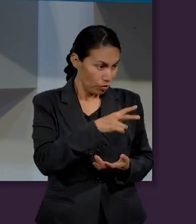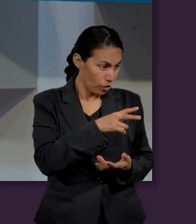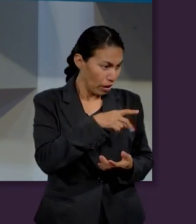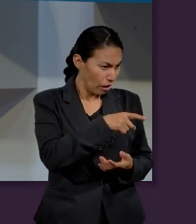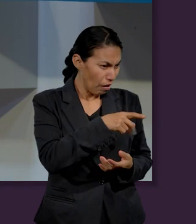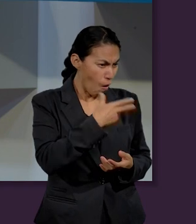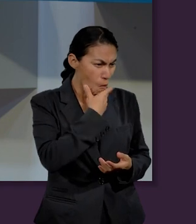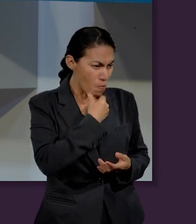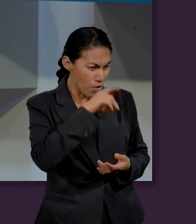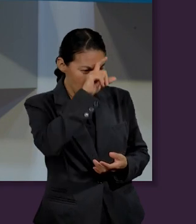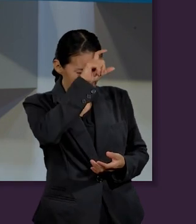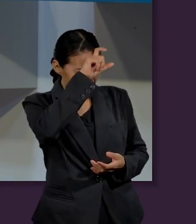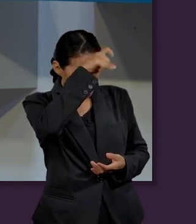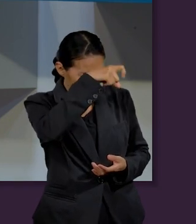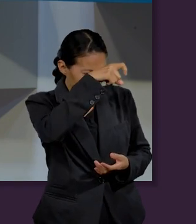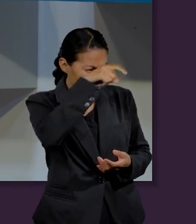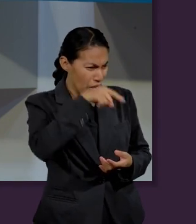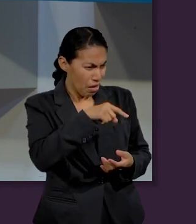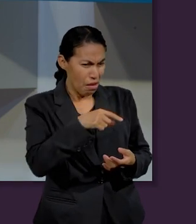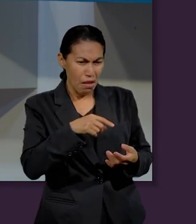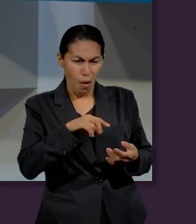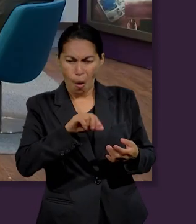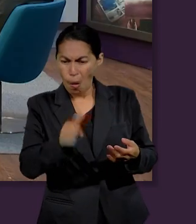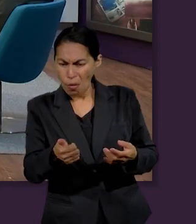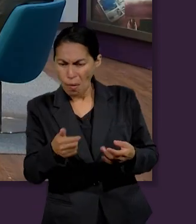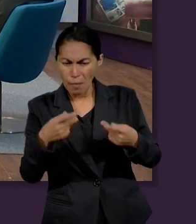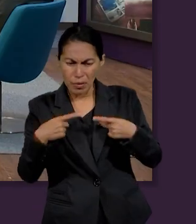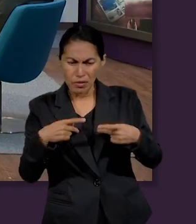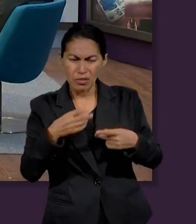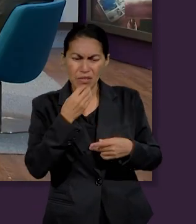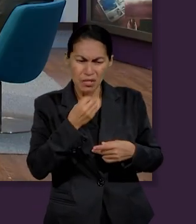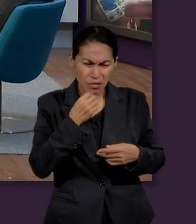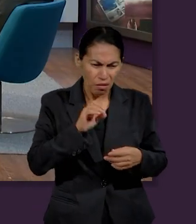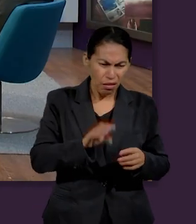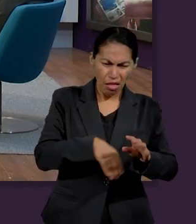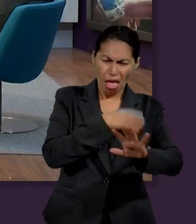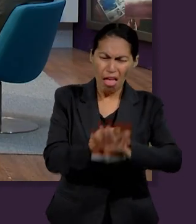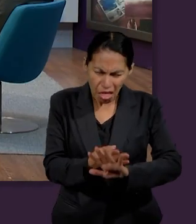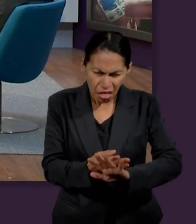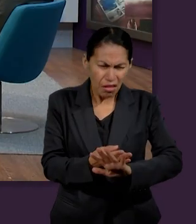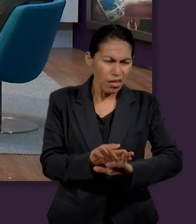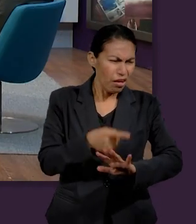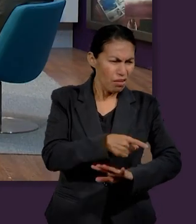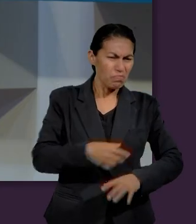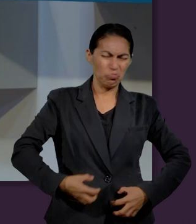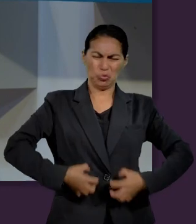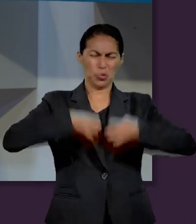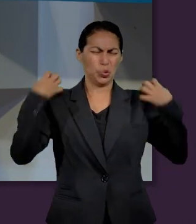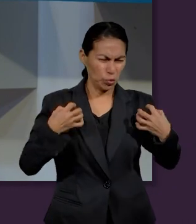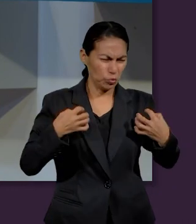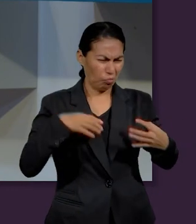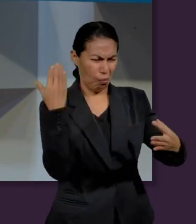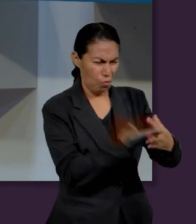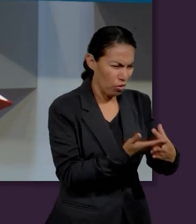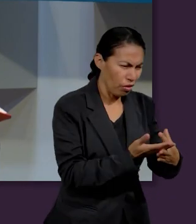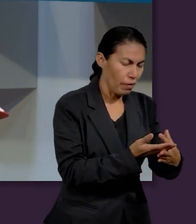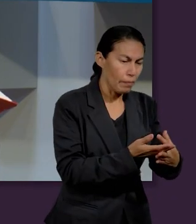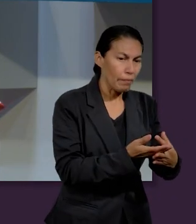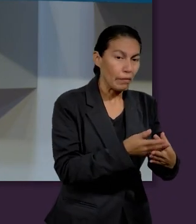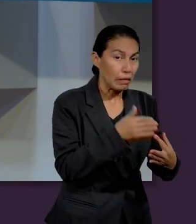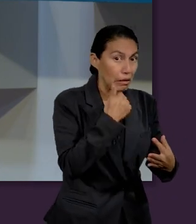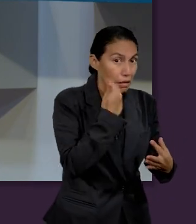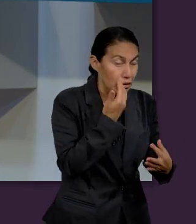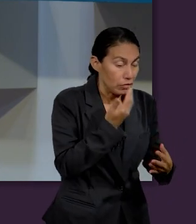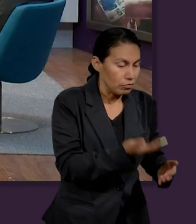egipcio estaba maltratando a un hebreo pues conocemos un poquito la historia se le dio mucho coraje lo mató intentó